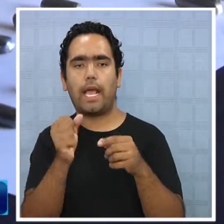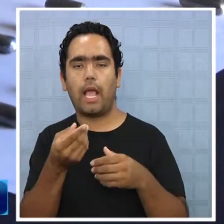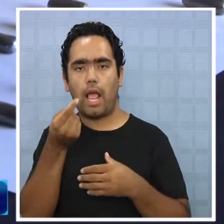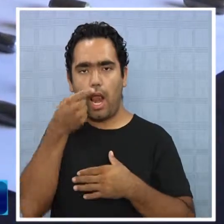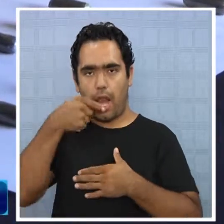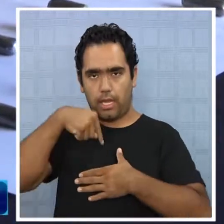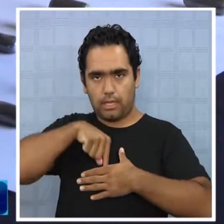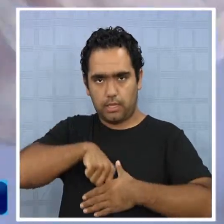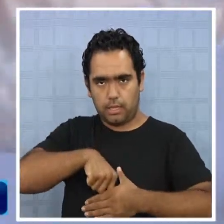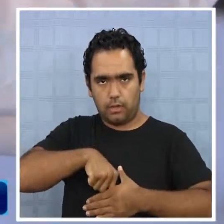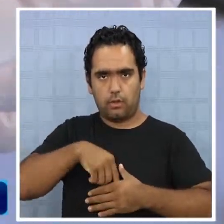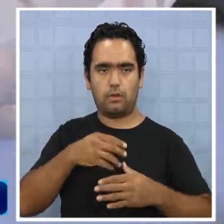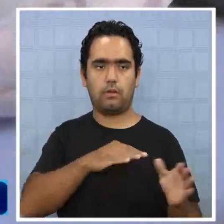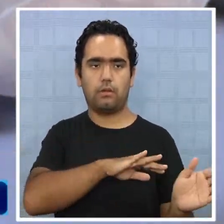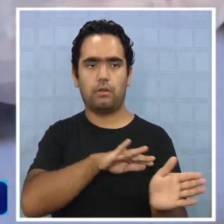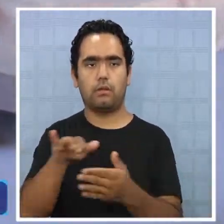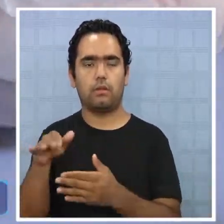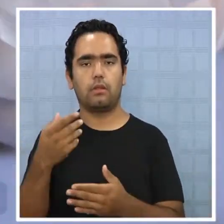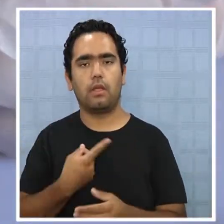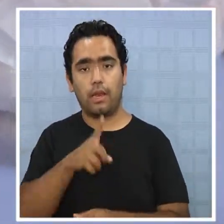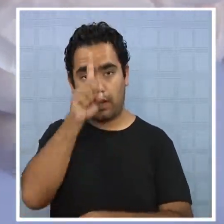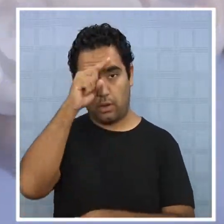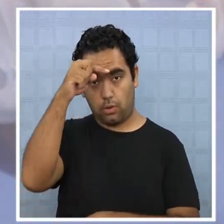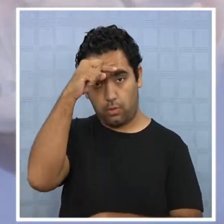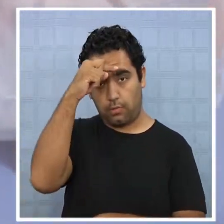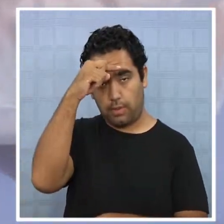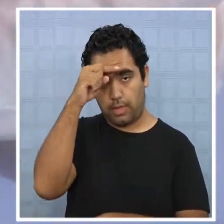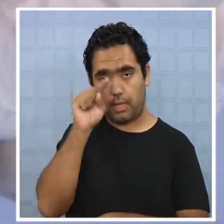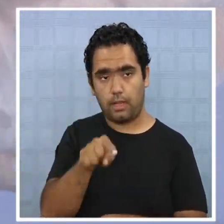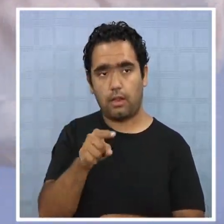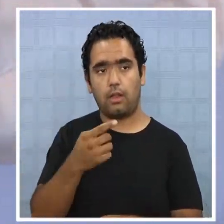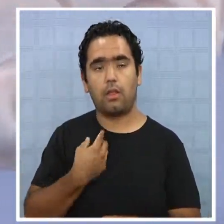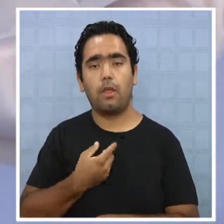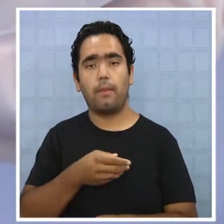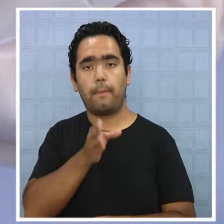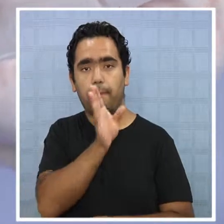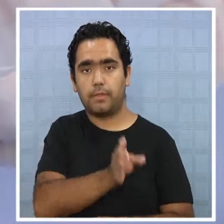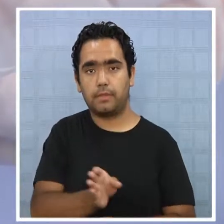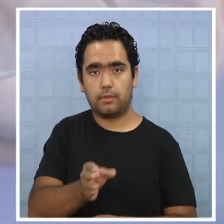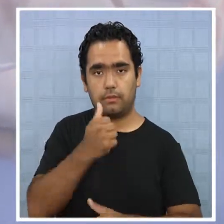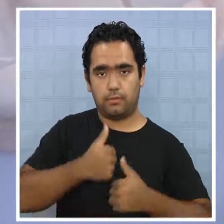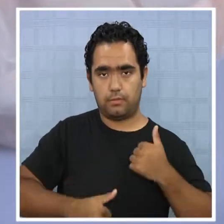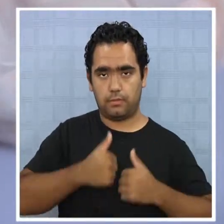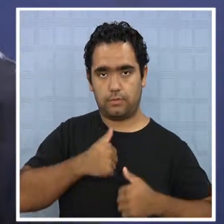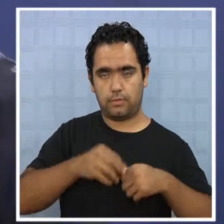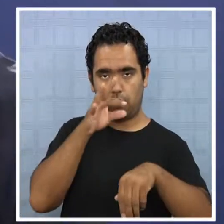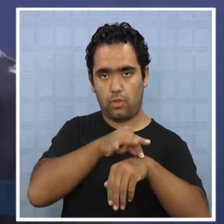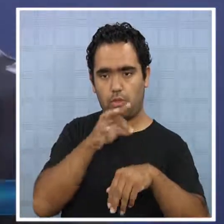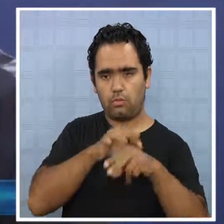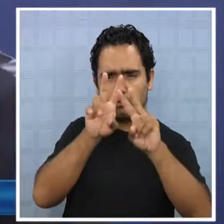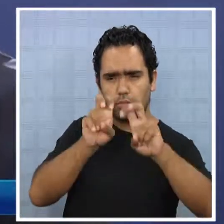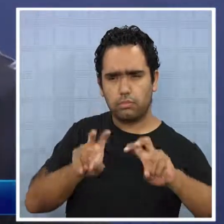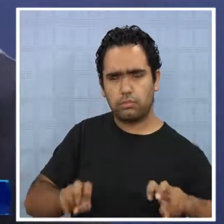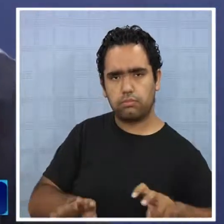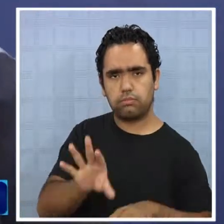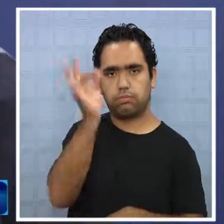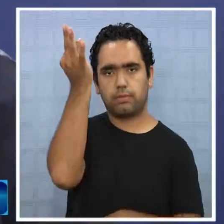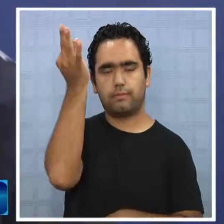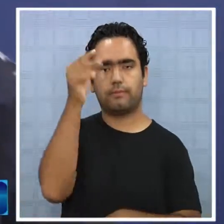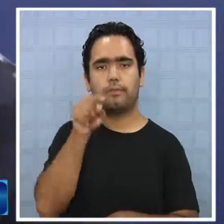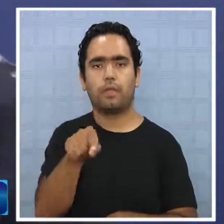al interior de su cuerpo. Por este motivo fue yo al lado al hospital Base de Iquique, donde el profesional médico de turno